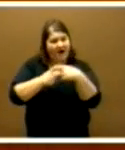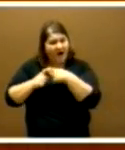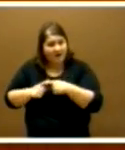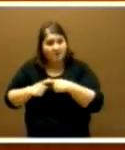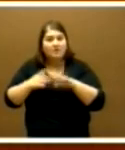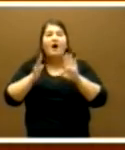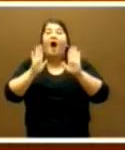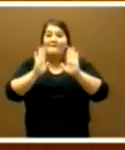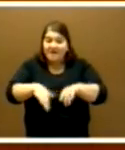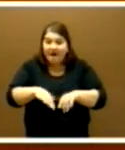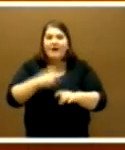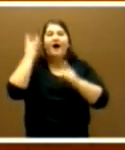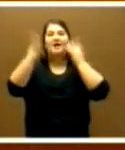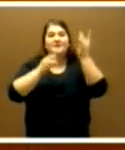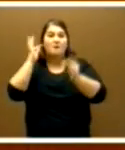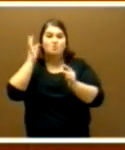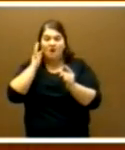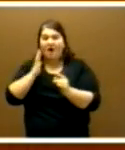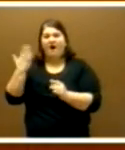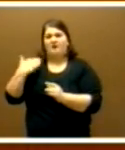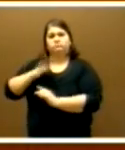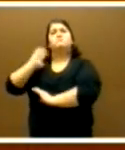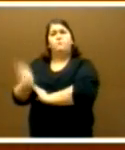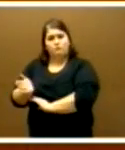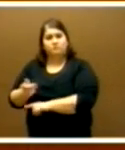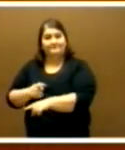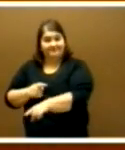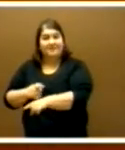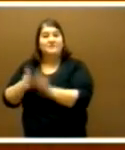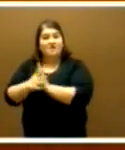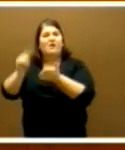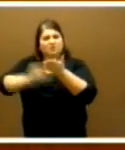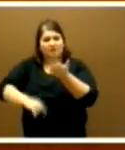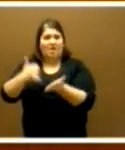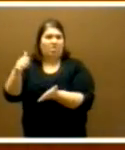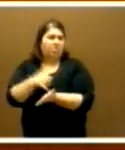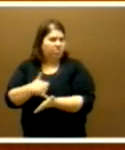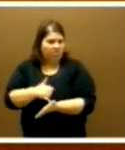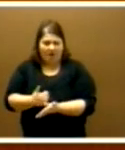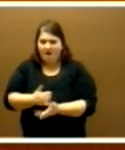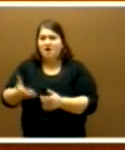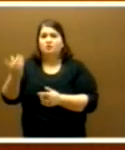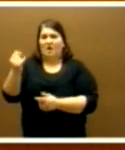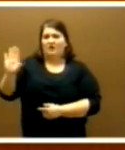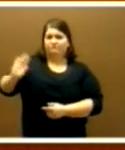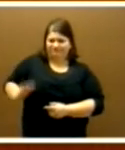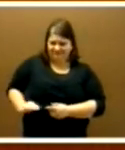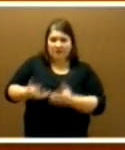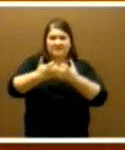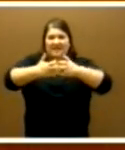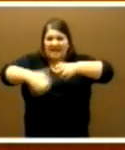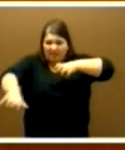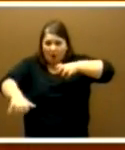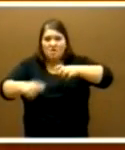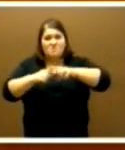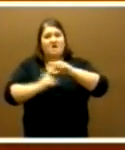directamente en la menor tasa de actividad de las mujeres, en la mayor precariedad de sus contratos, en la brecha salarial, en la segregación horizontal,